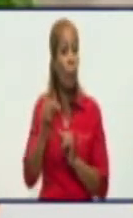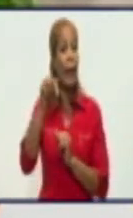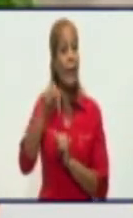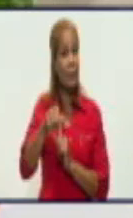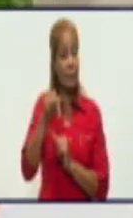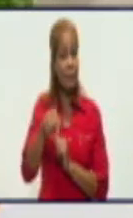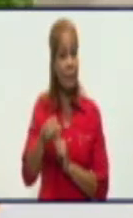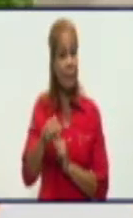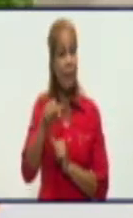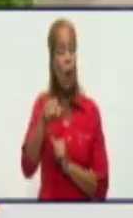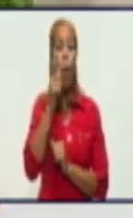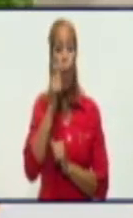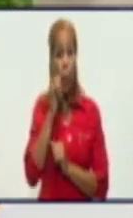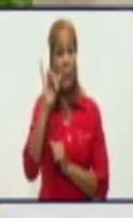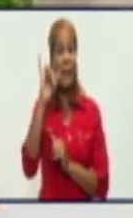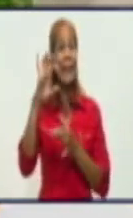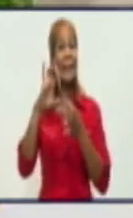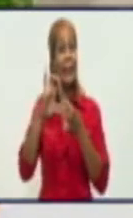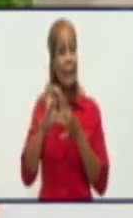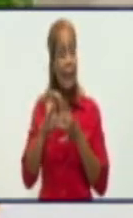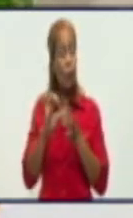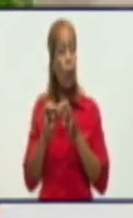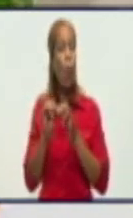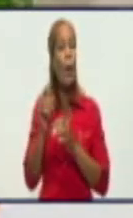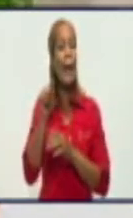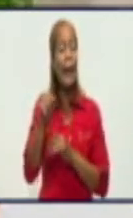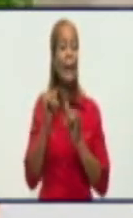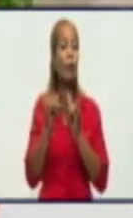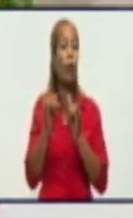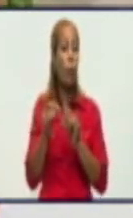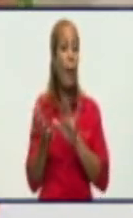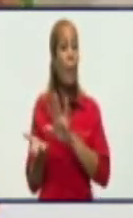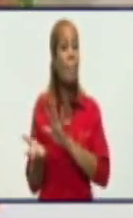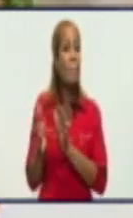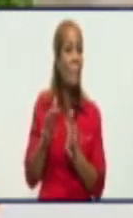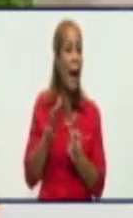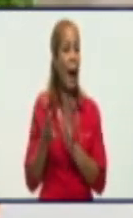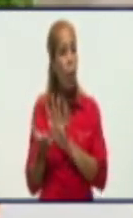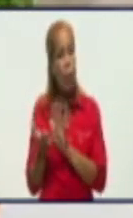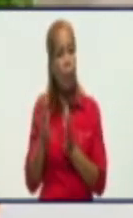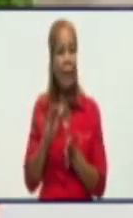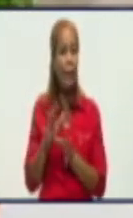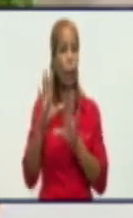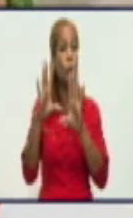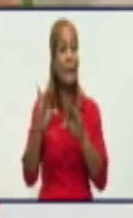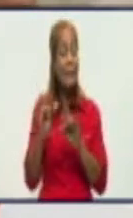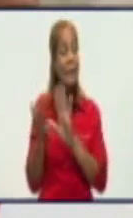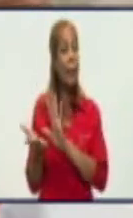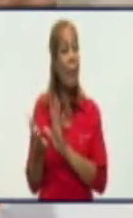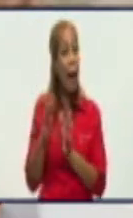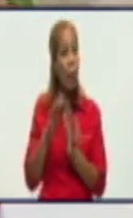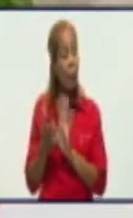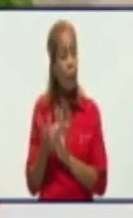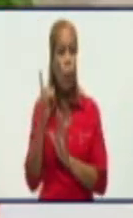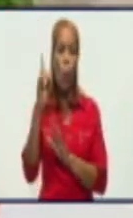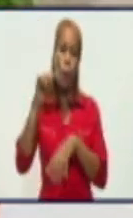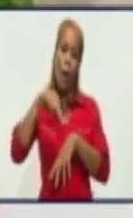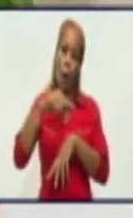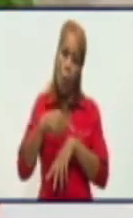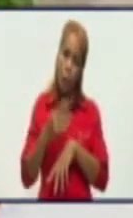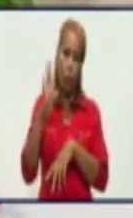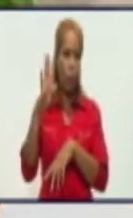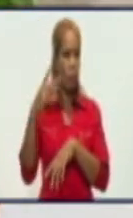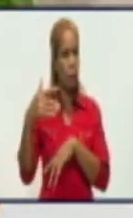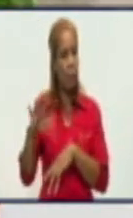Como promedio, como promedio se afectó una hora y 40 minutos los circuitos. Puede que haya habido un circuito que la